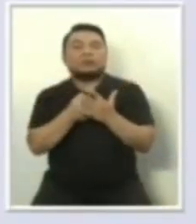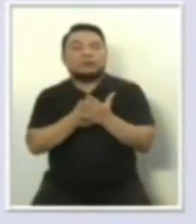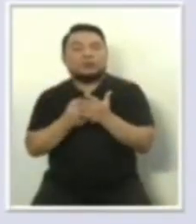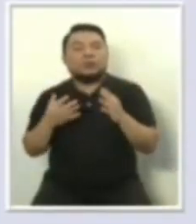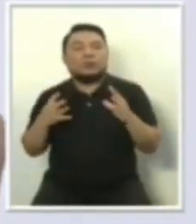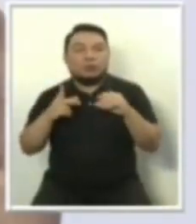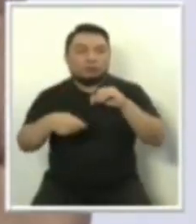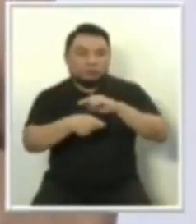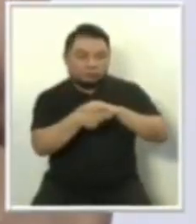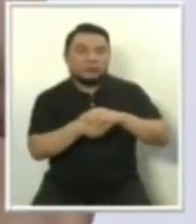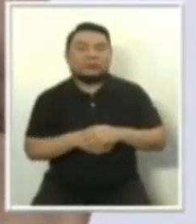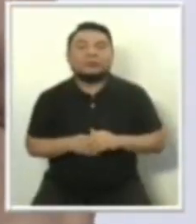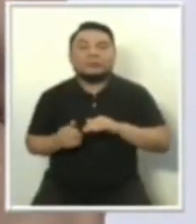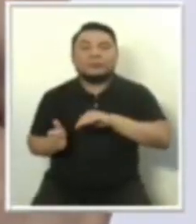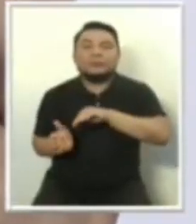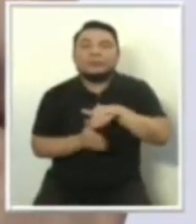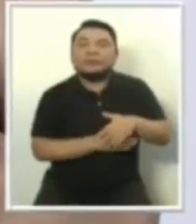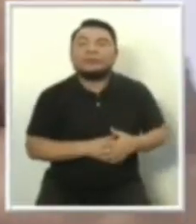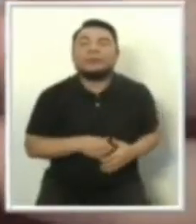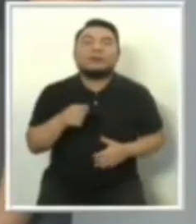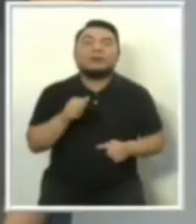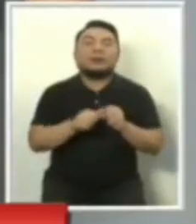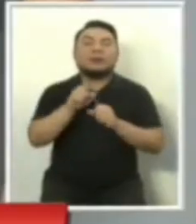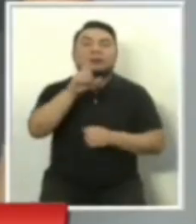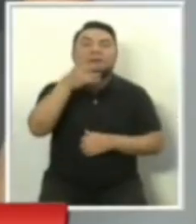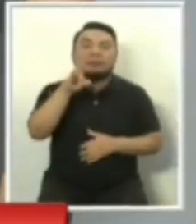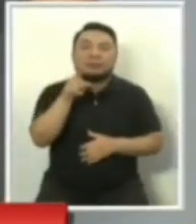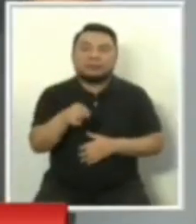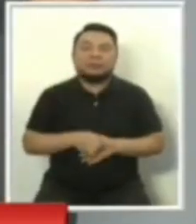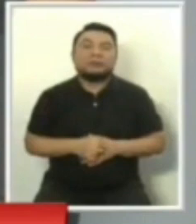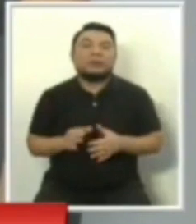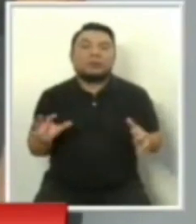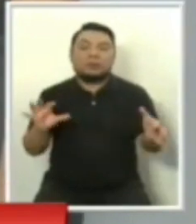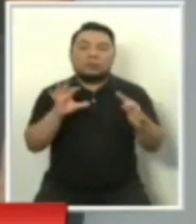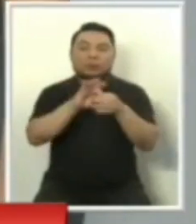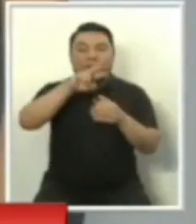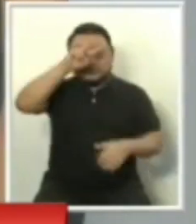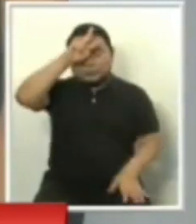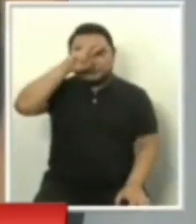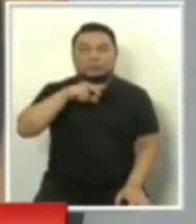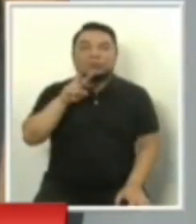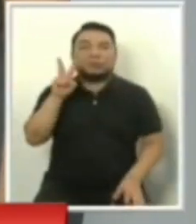Comenzamos entonces con el 17, Unión por el Perú. José Vega.